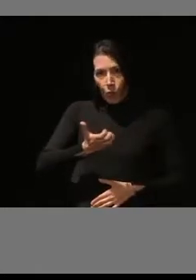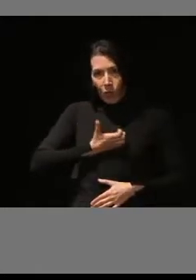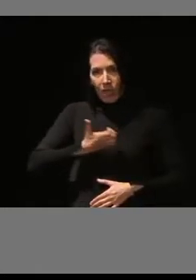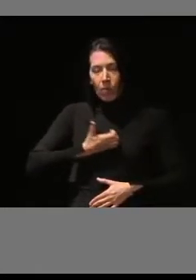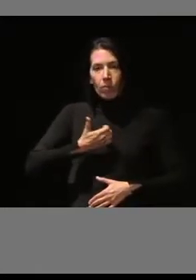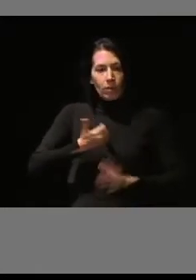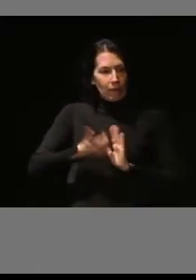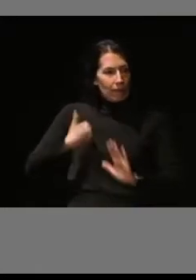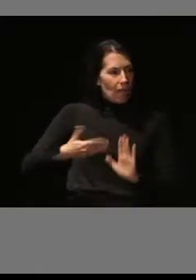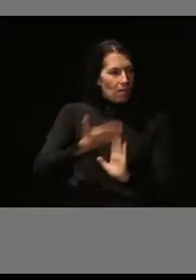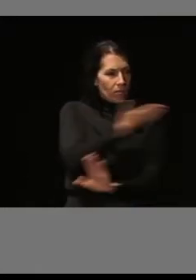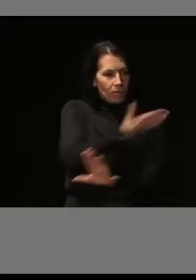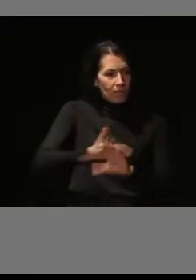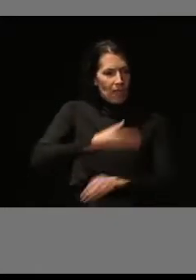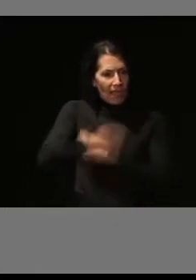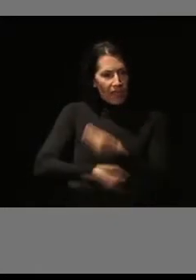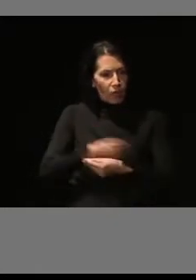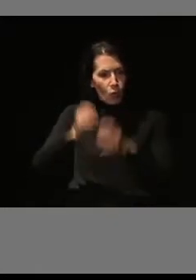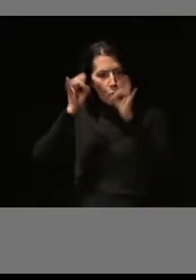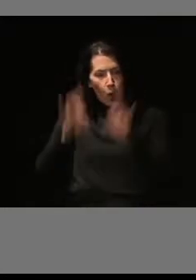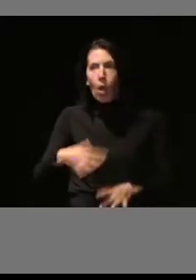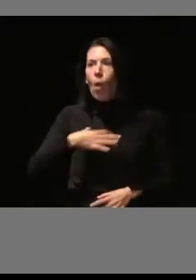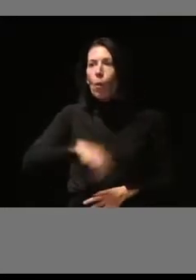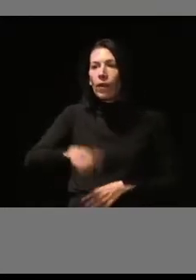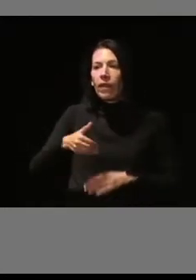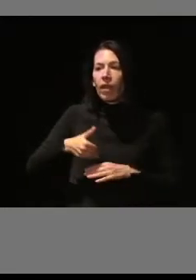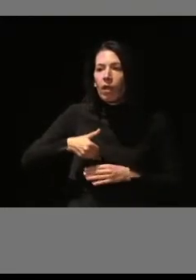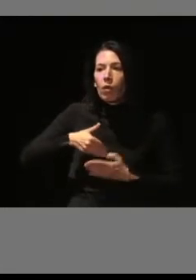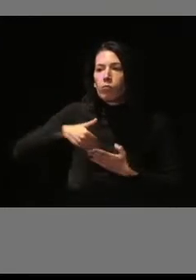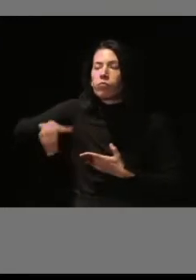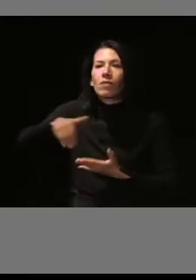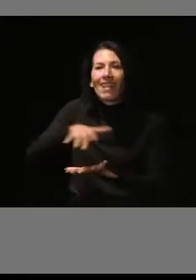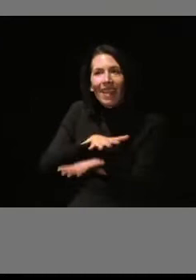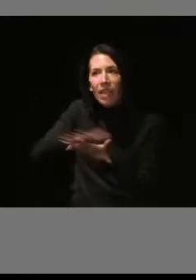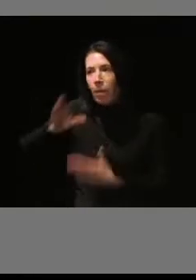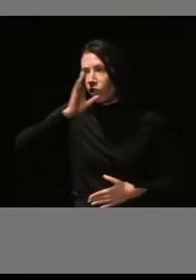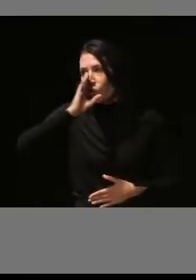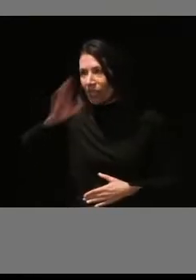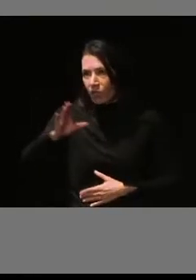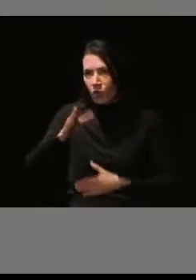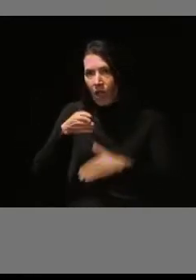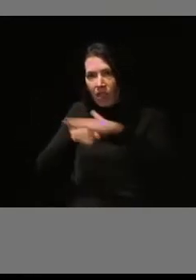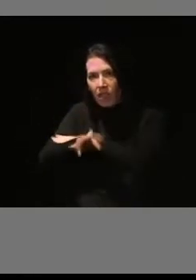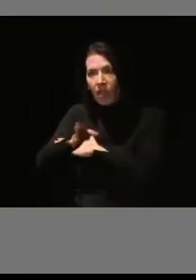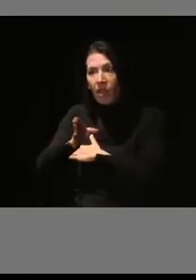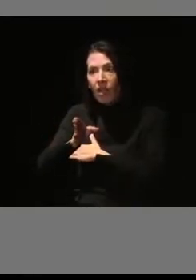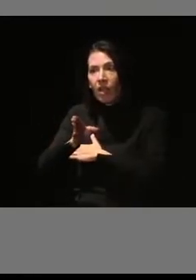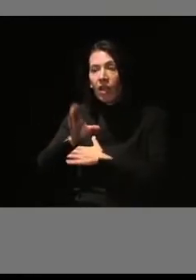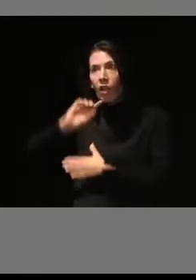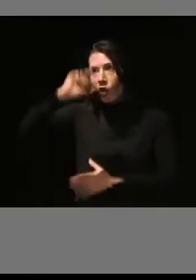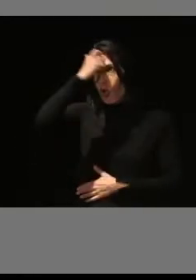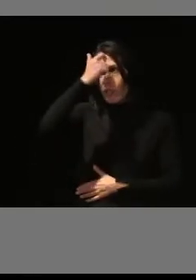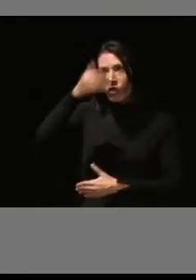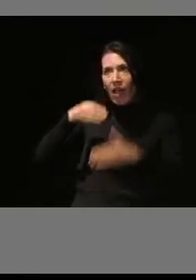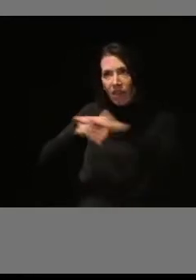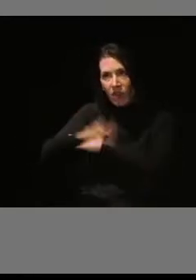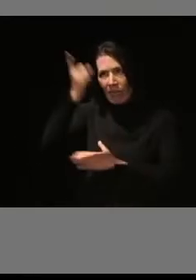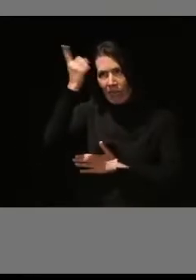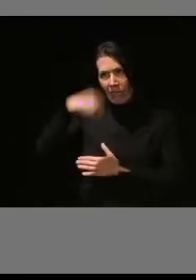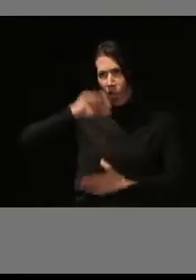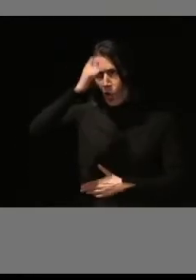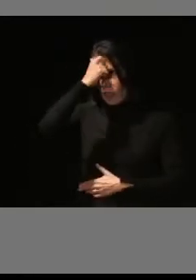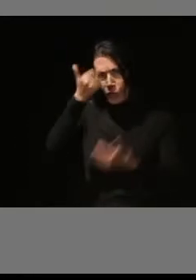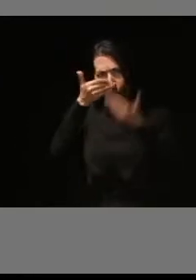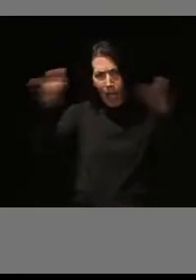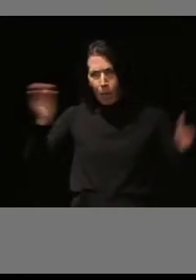estábamos desarrollando y cuáles podrían tener un impacto más directo con la accesibilidad y dentro de la accesibilidad, que sabemos que es muy amplia,